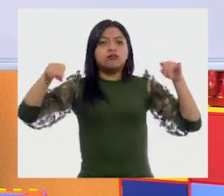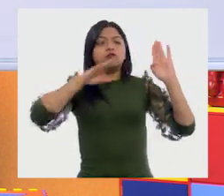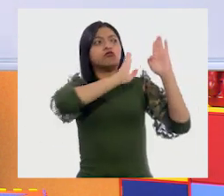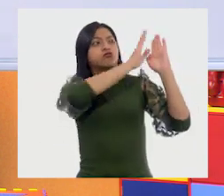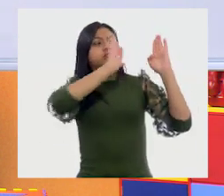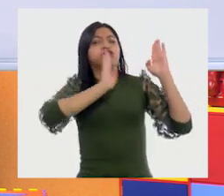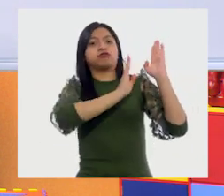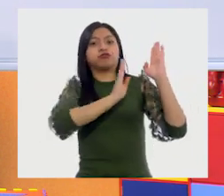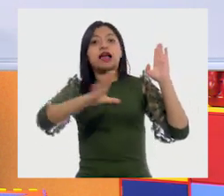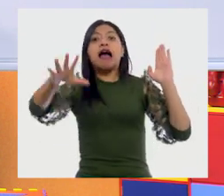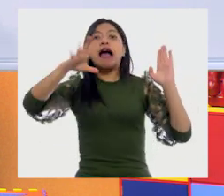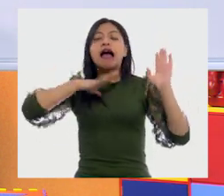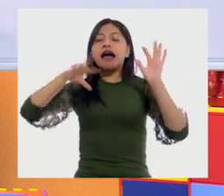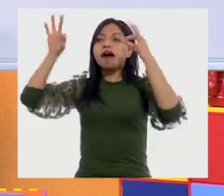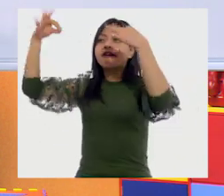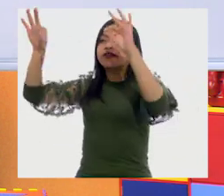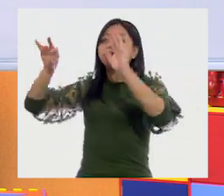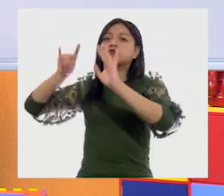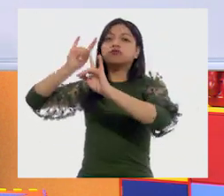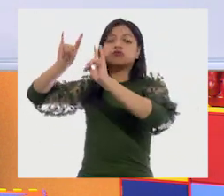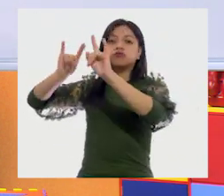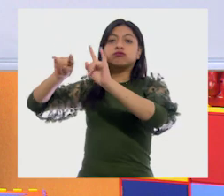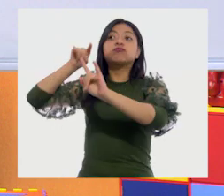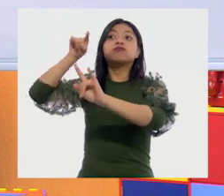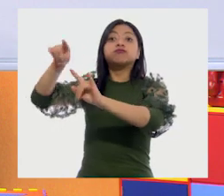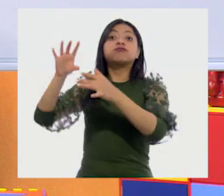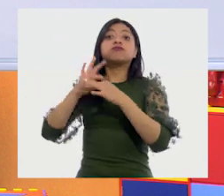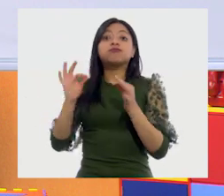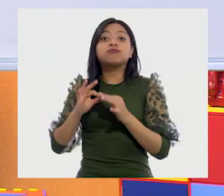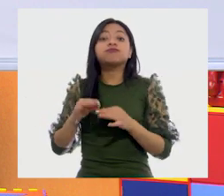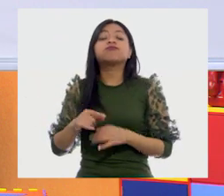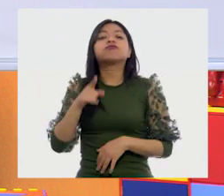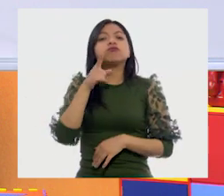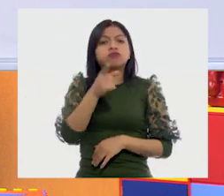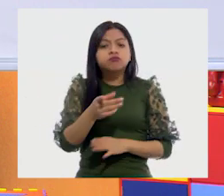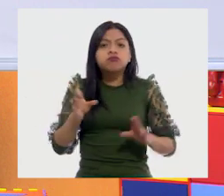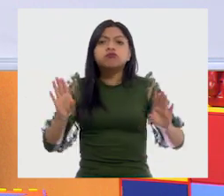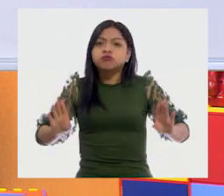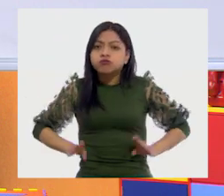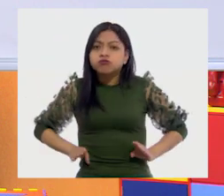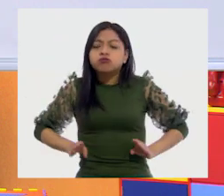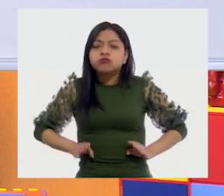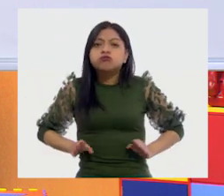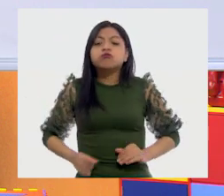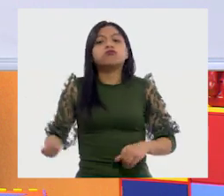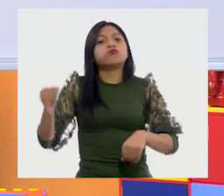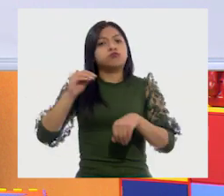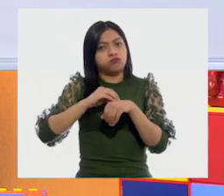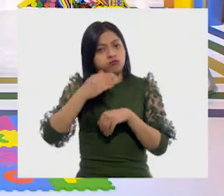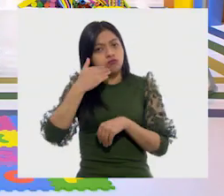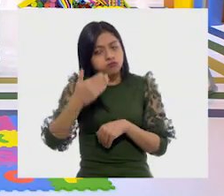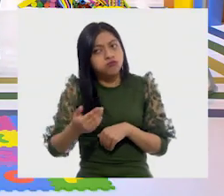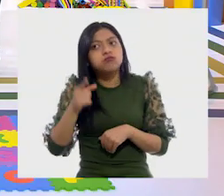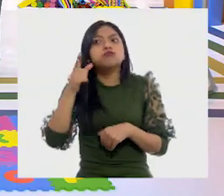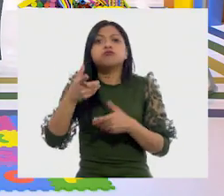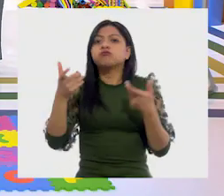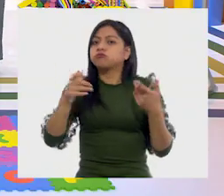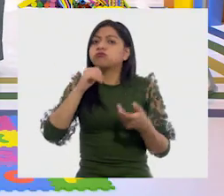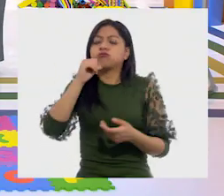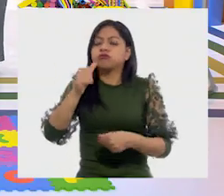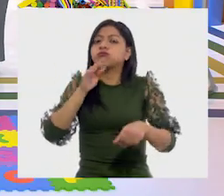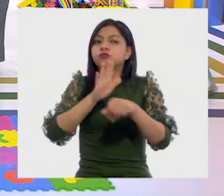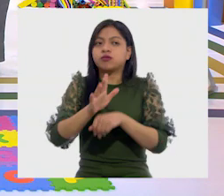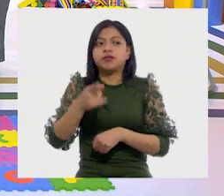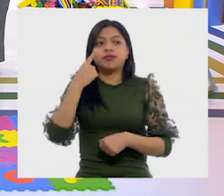el cartelito que te dice qué es lo que debes de hacer y no debes de hacer en una biblioteca. Es, ¿verdad? El que dice...